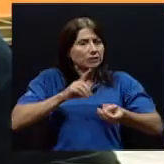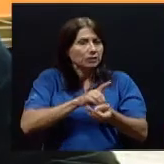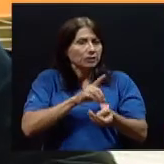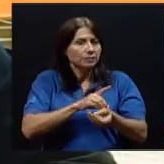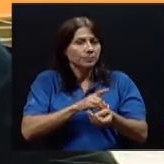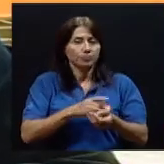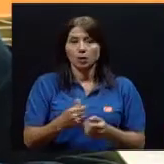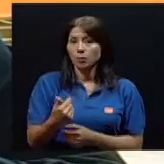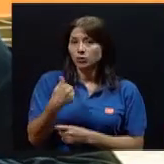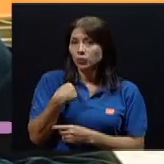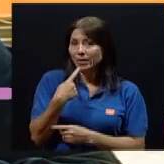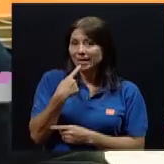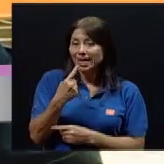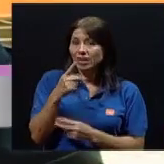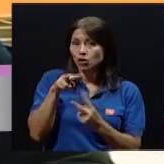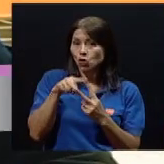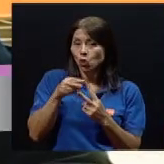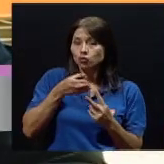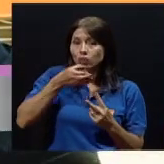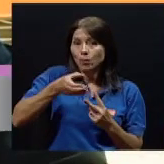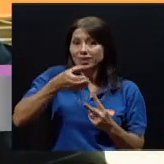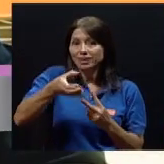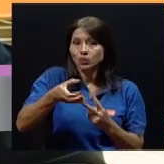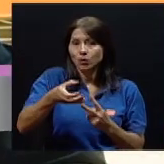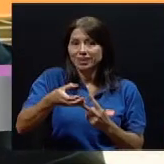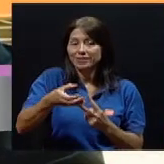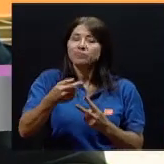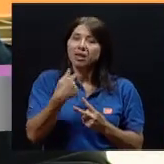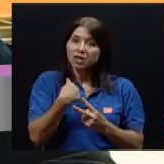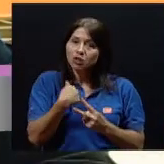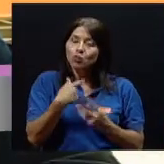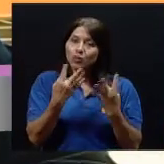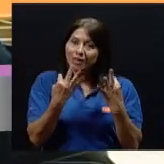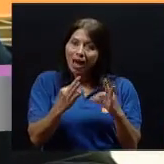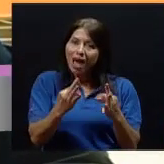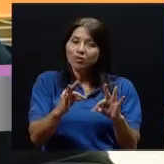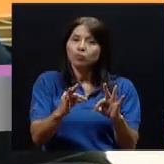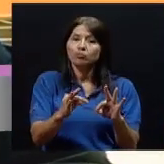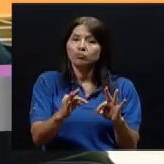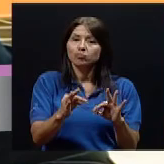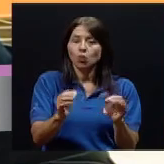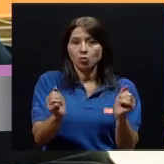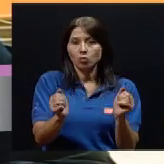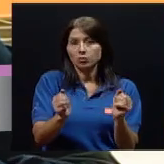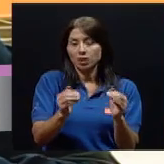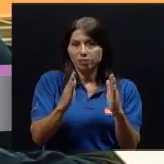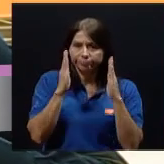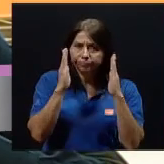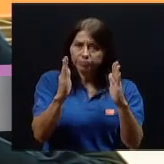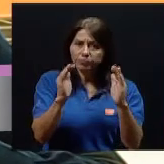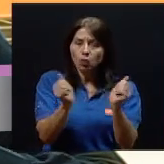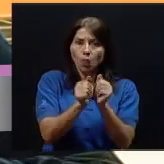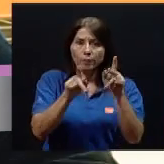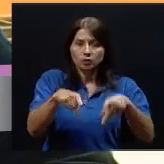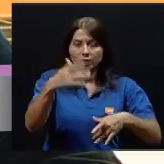dejaría tal vez dos recomendaciones para tenerlas, que serían las que yo trato de ser igual con mis pacientes, y es,